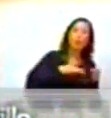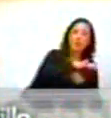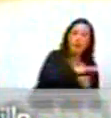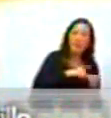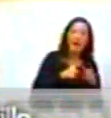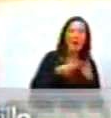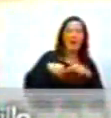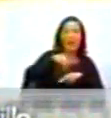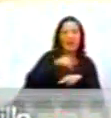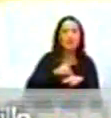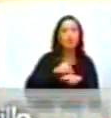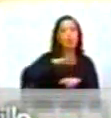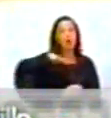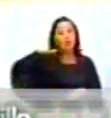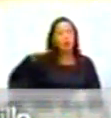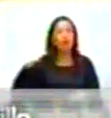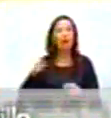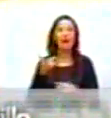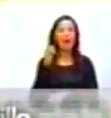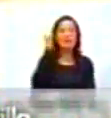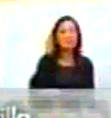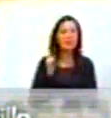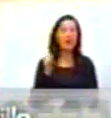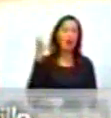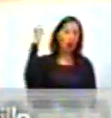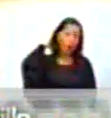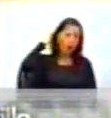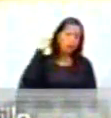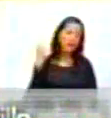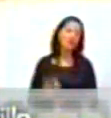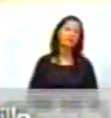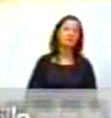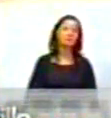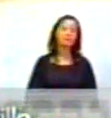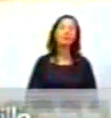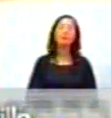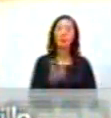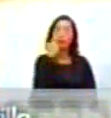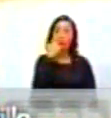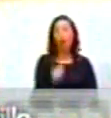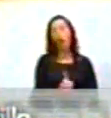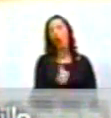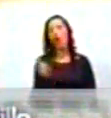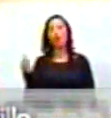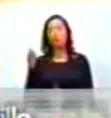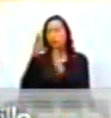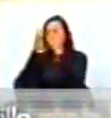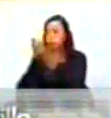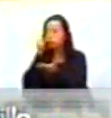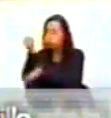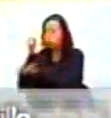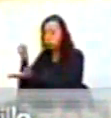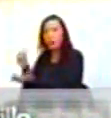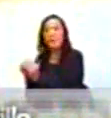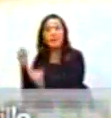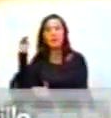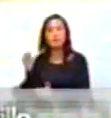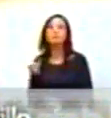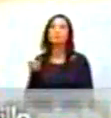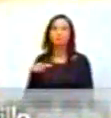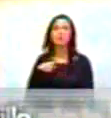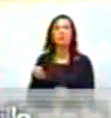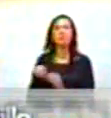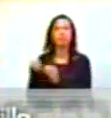Nariño, Antioquia, Casanara y Córdoba. Veamos otras concentraciones. Me haría infinito.